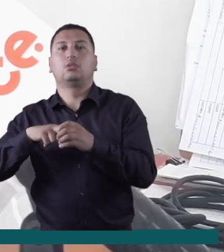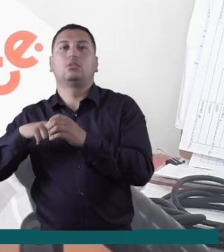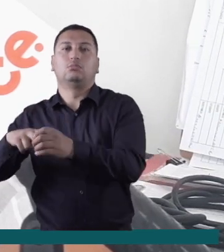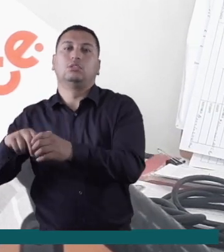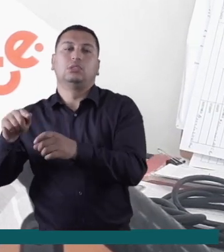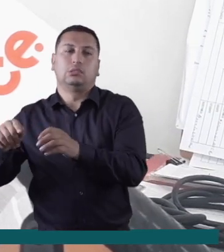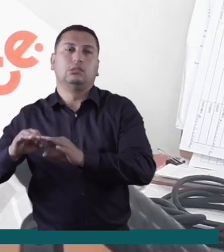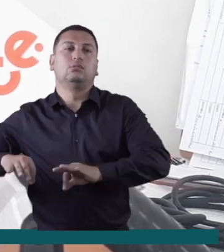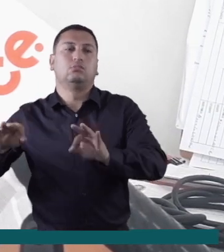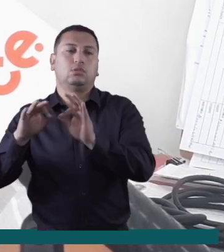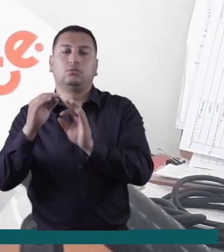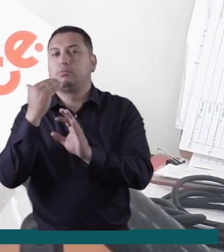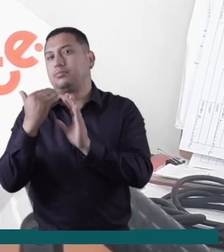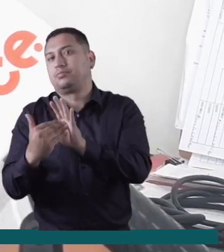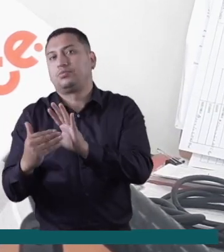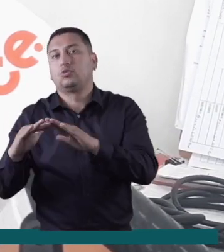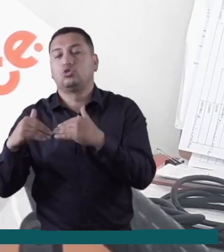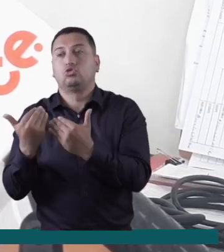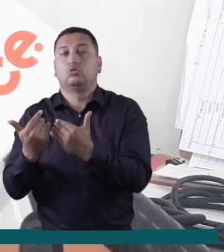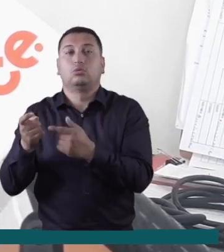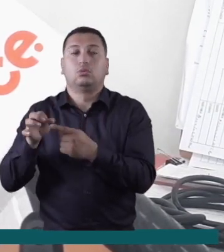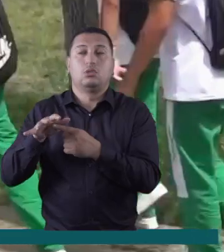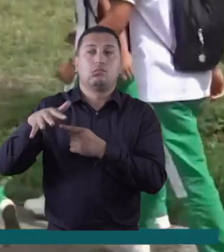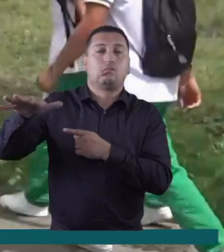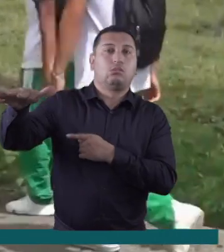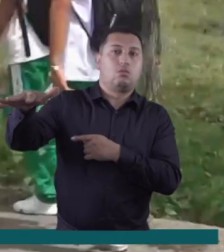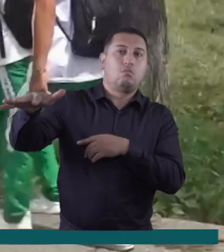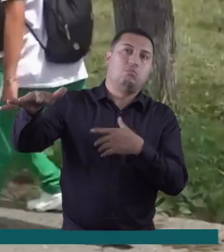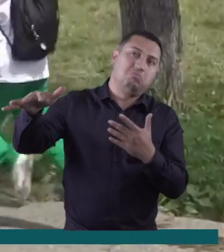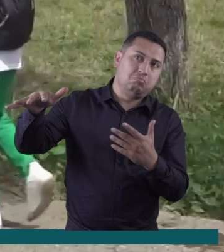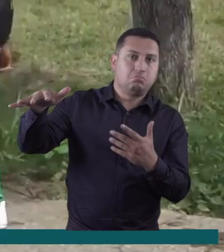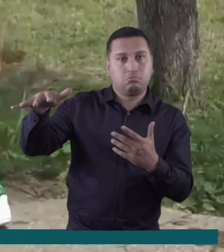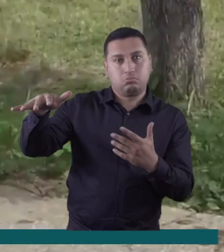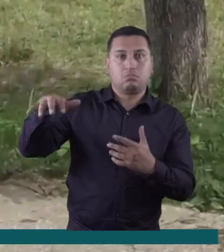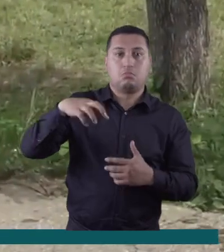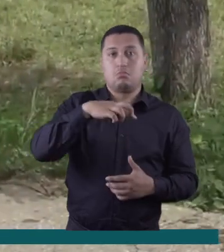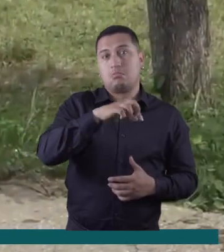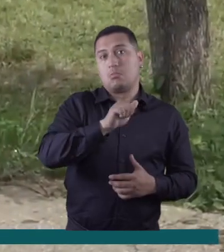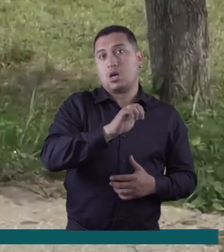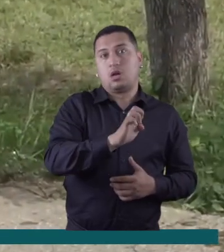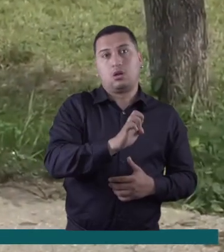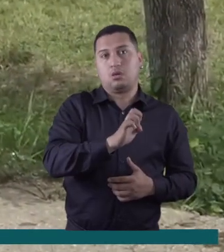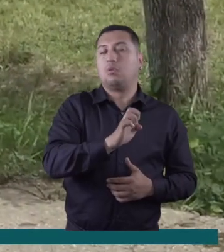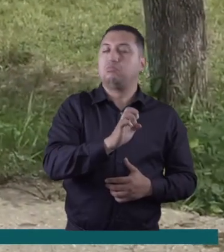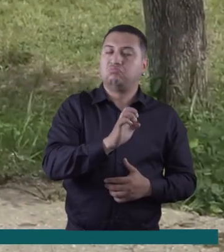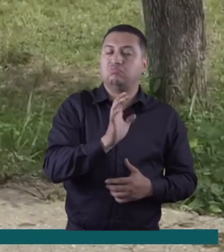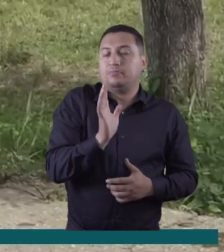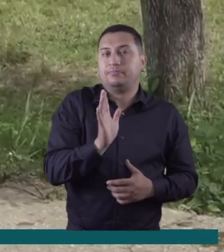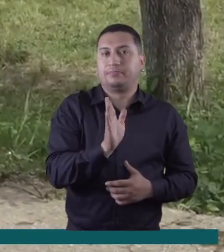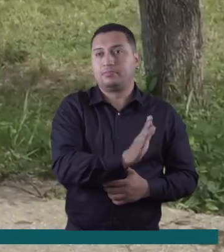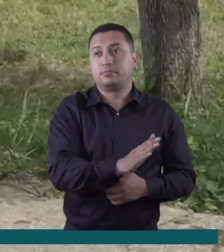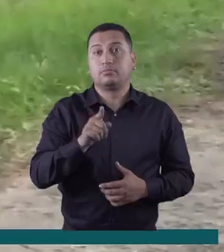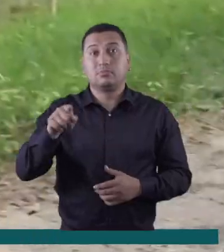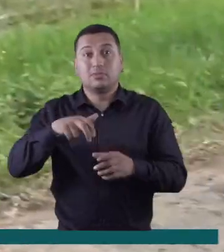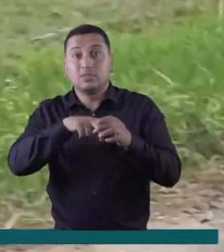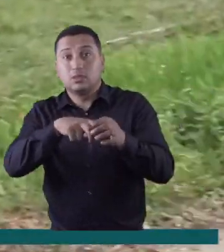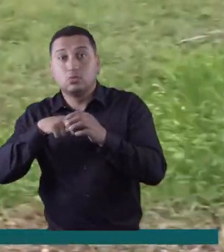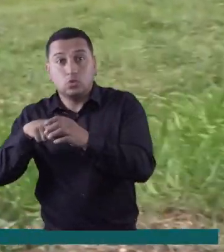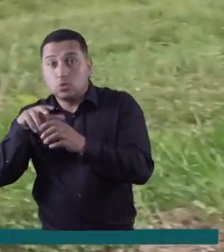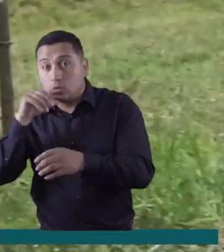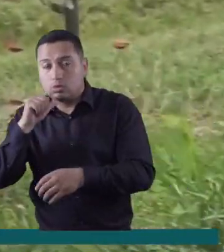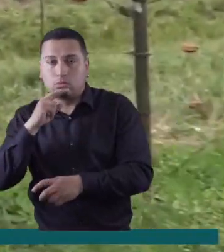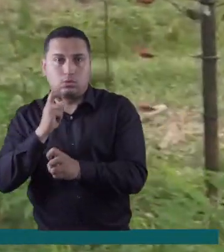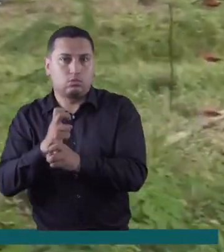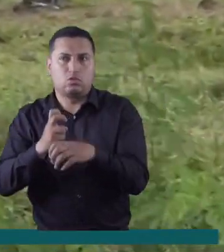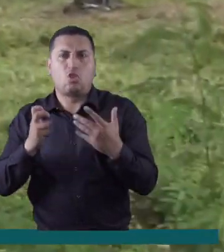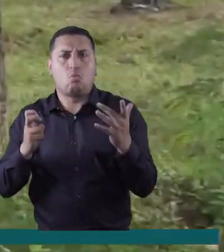como lo es, por ejemplo, el transporte escolar. Es decir, un colegio rural puede funcionar sin PAE, pero sin